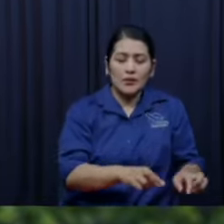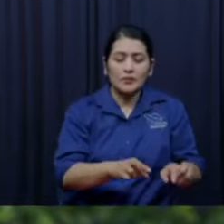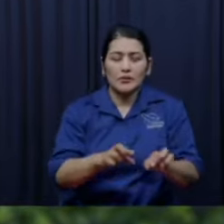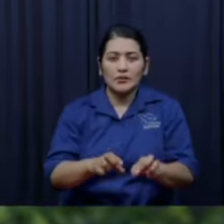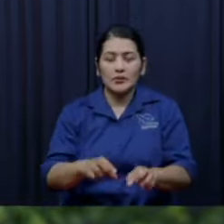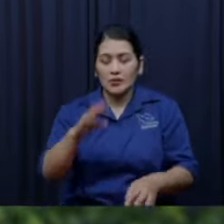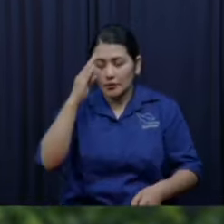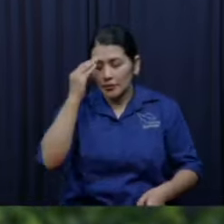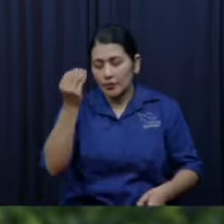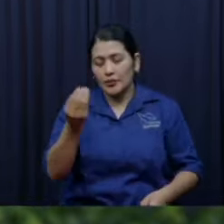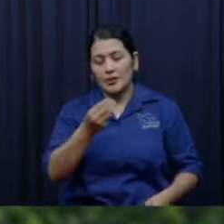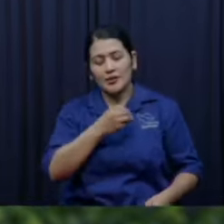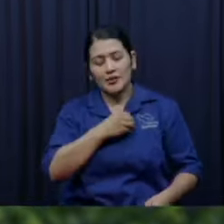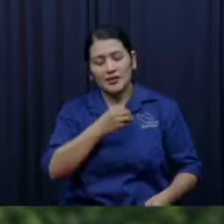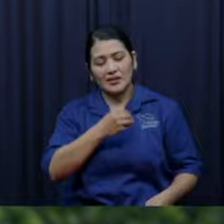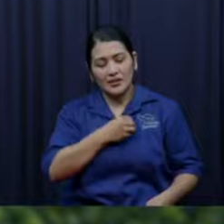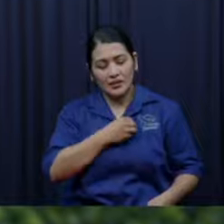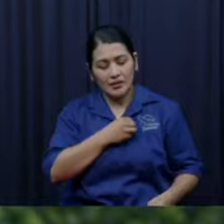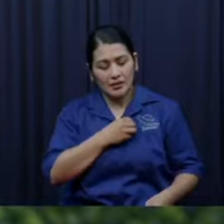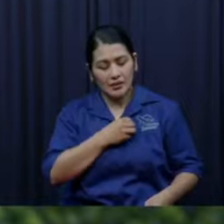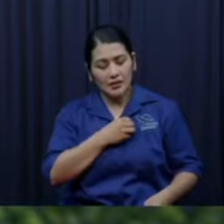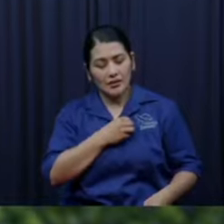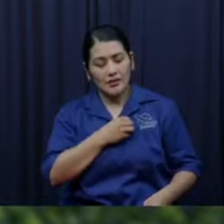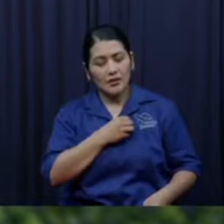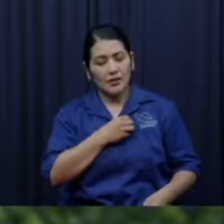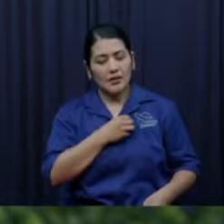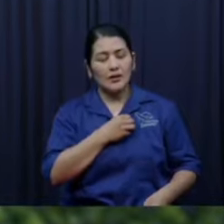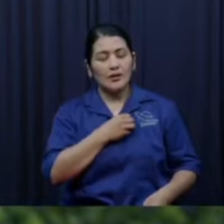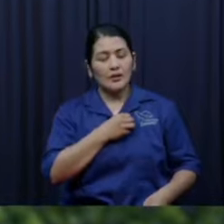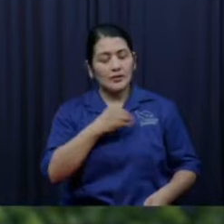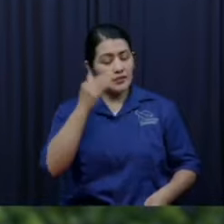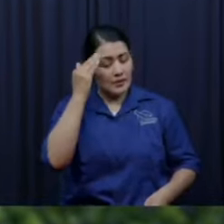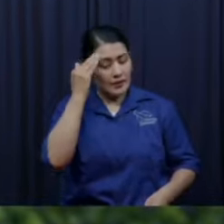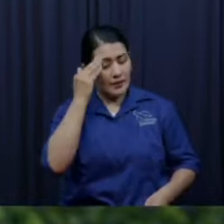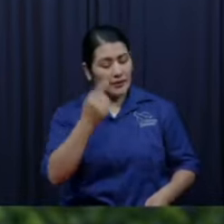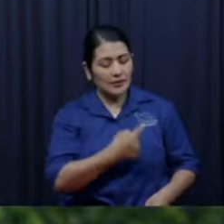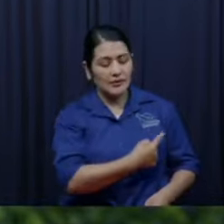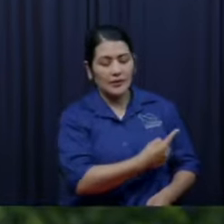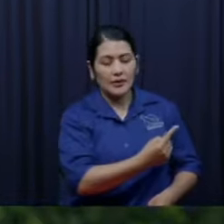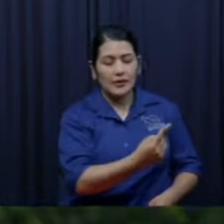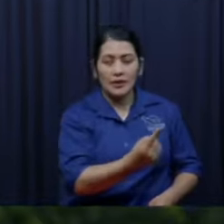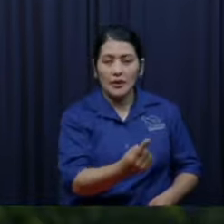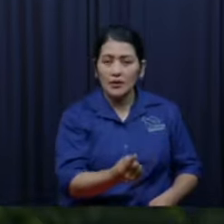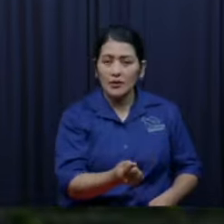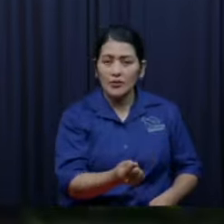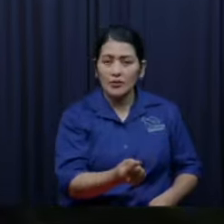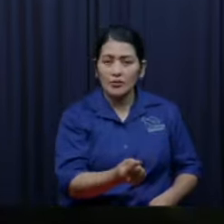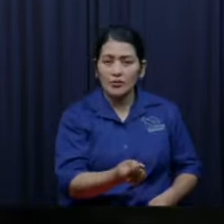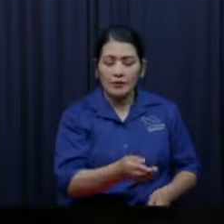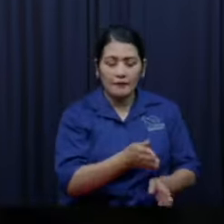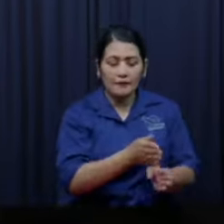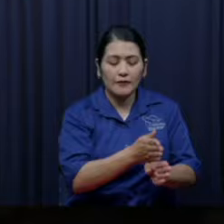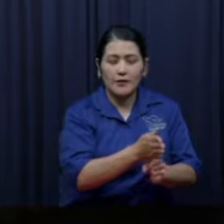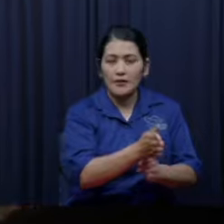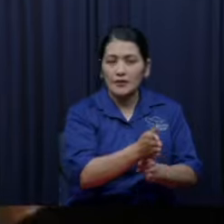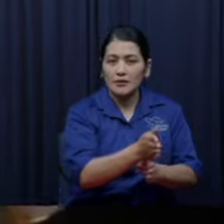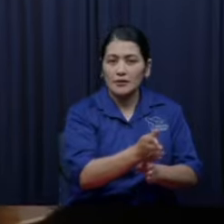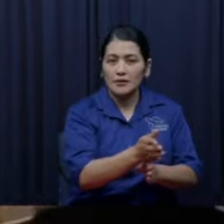cuando la gente pues demostró su fidelidad entonces le da mucho porque fue fiel en lo poco entonces no disipes